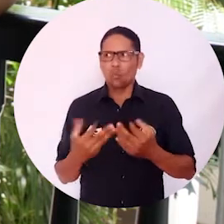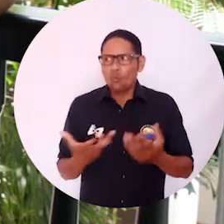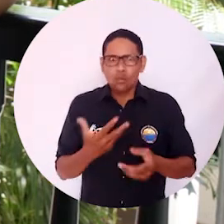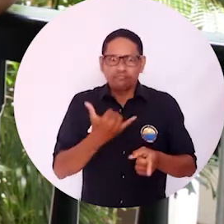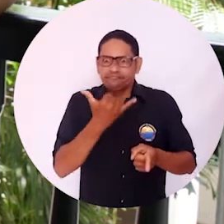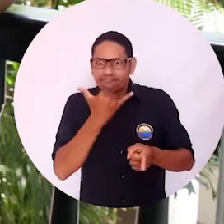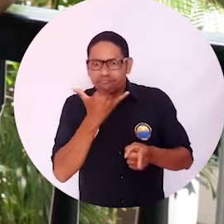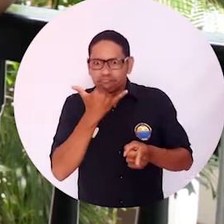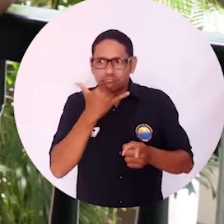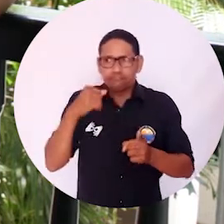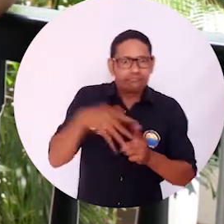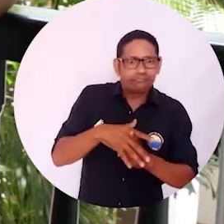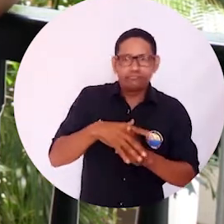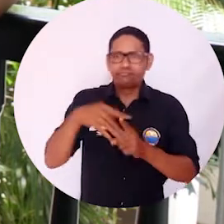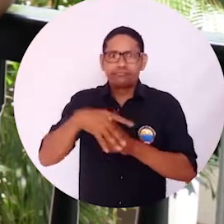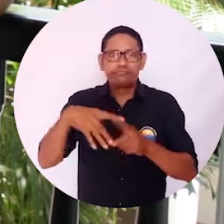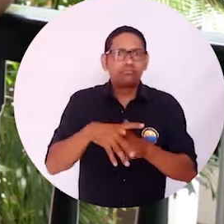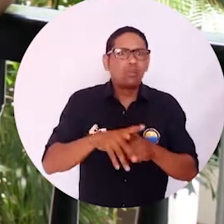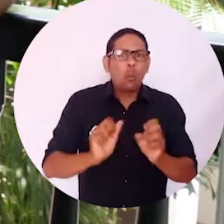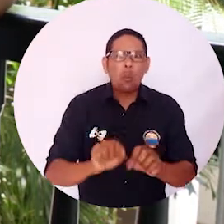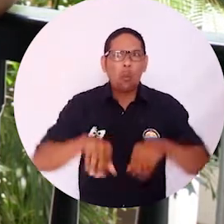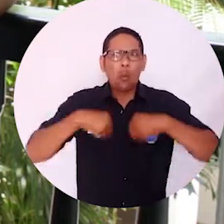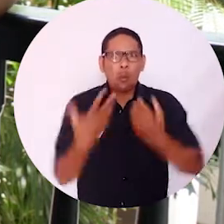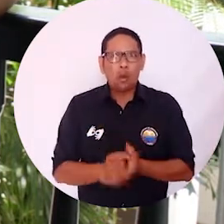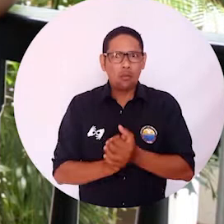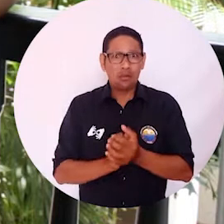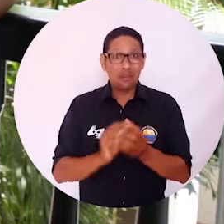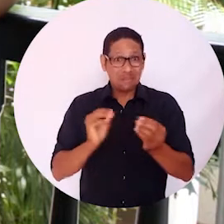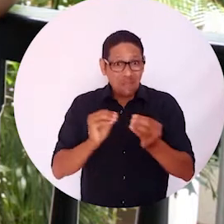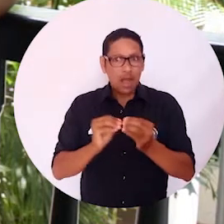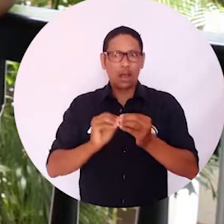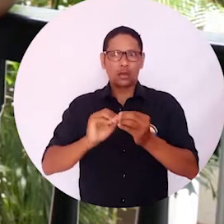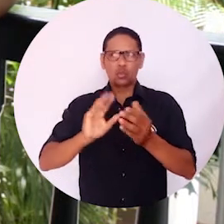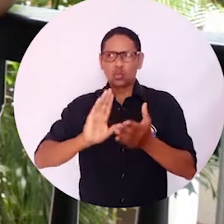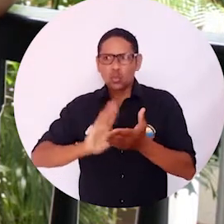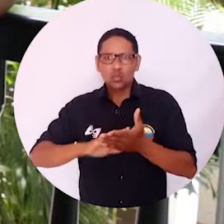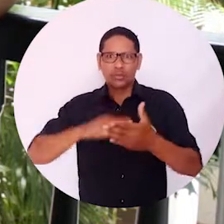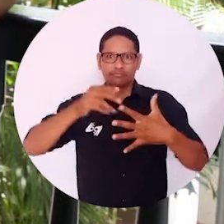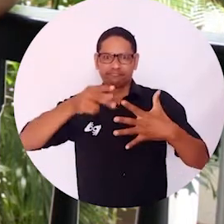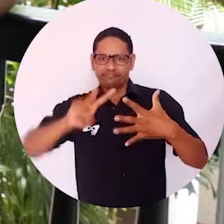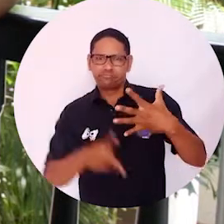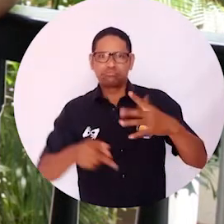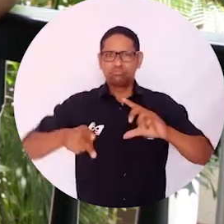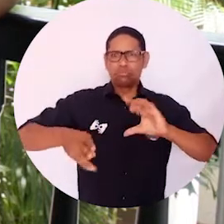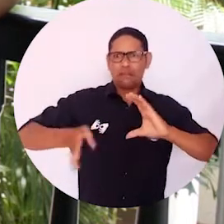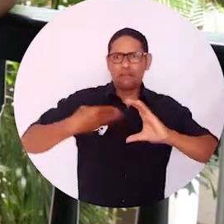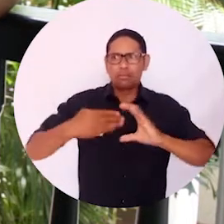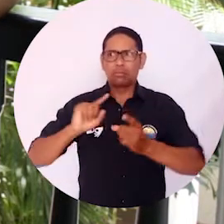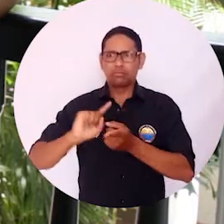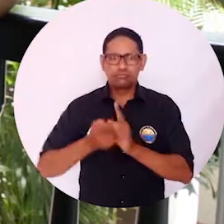y en tiempo real sobre cómo va cambiando y cuáles son las condiciones